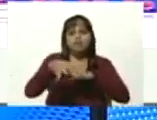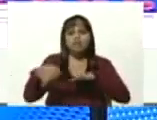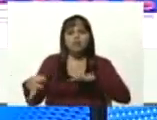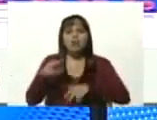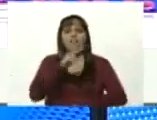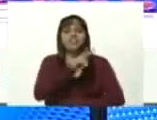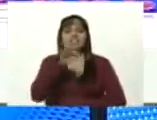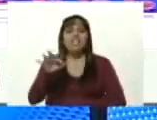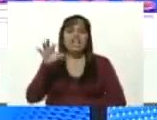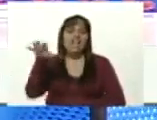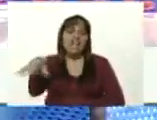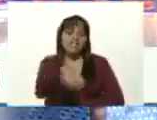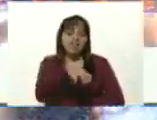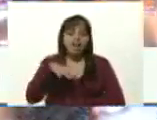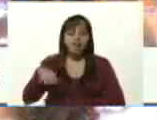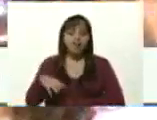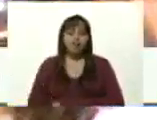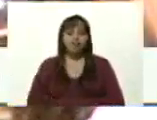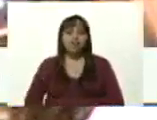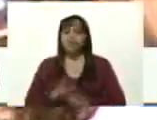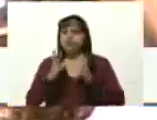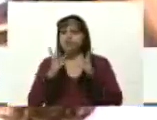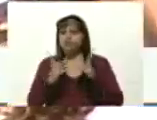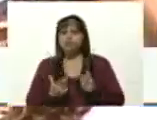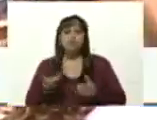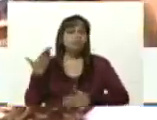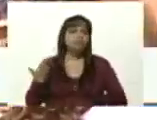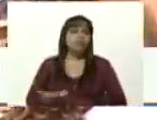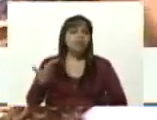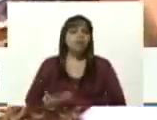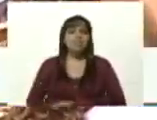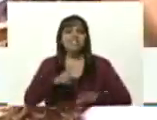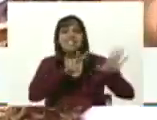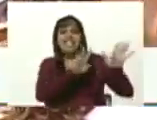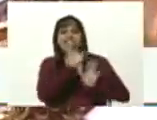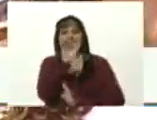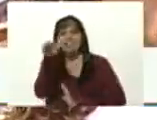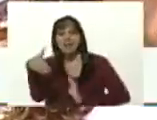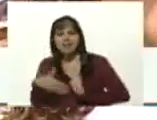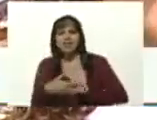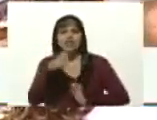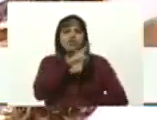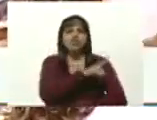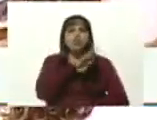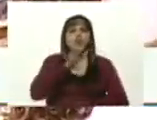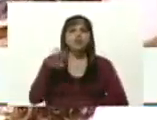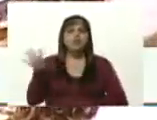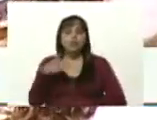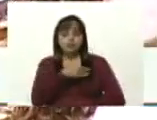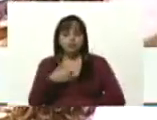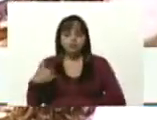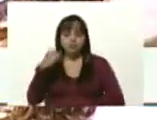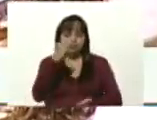los 23 estados récord mundial 70 mil 244 candidatos